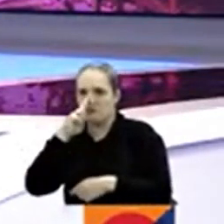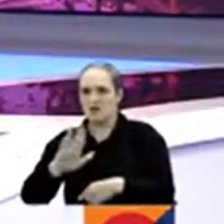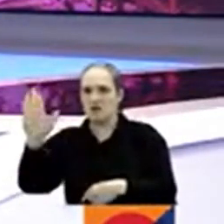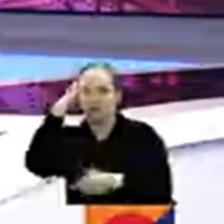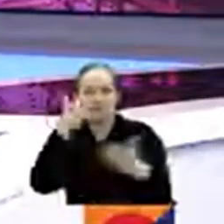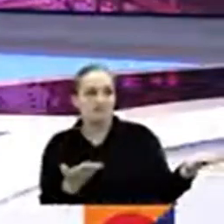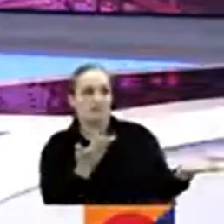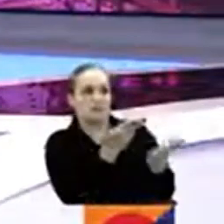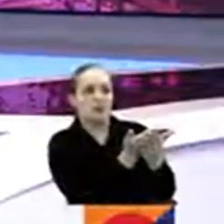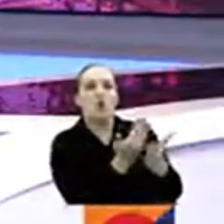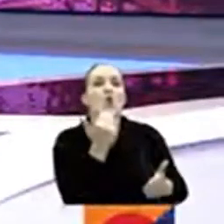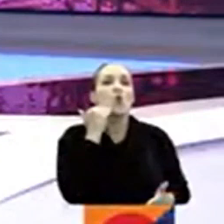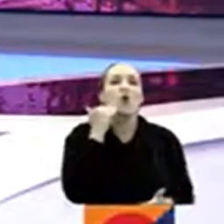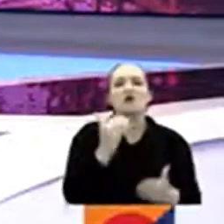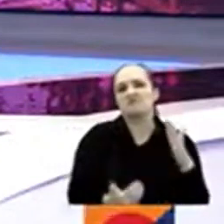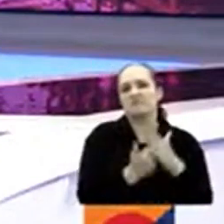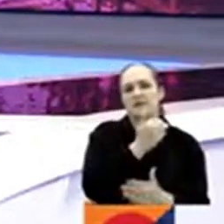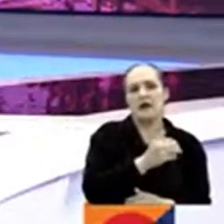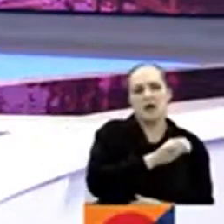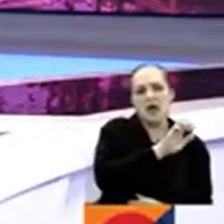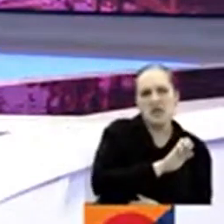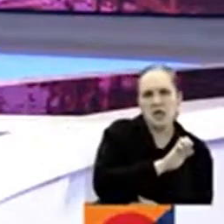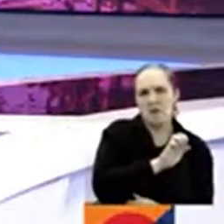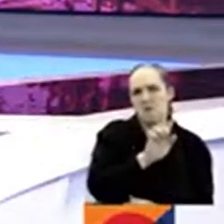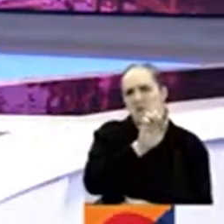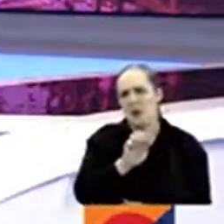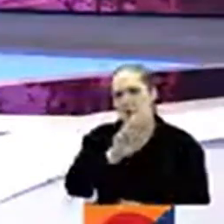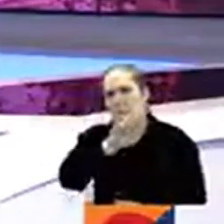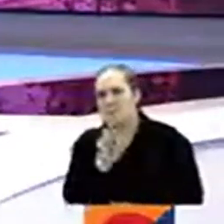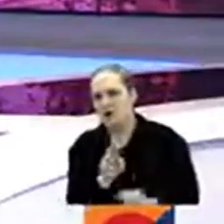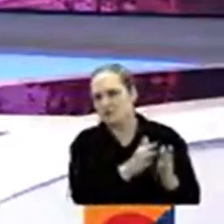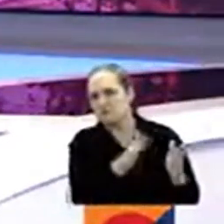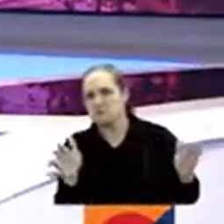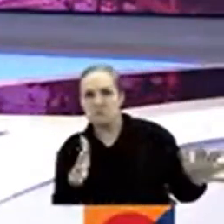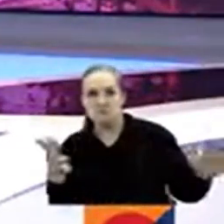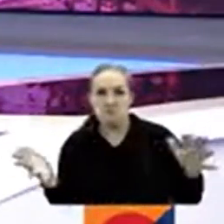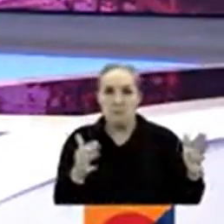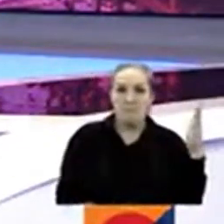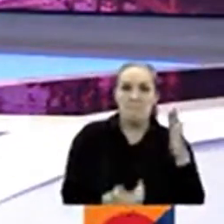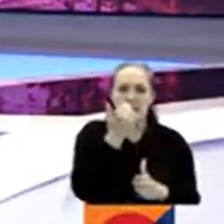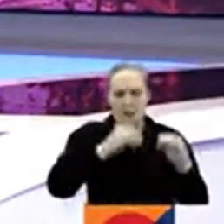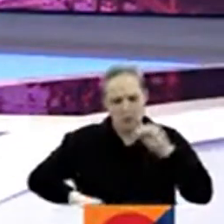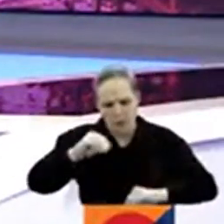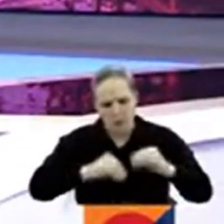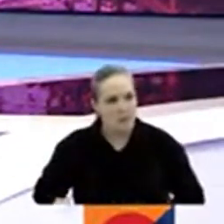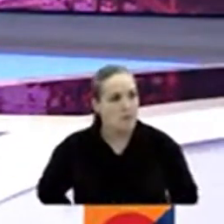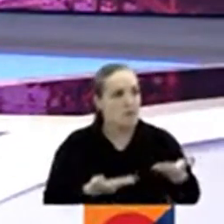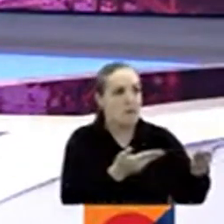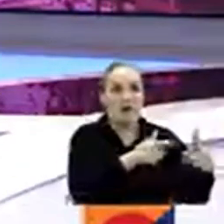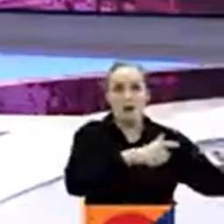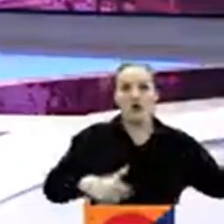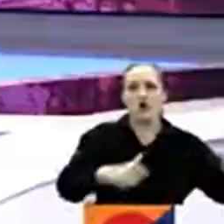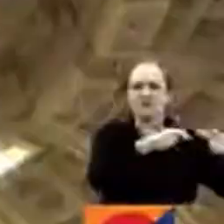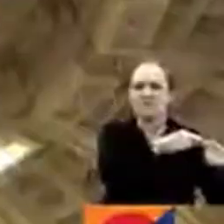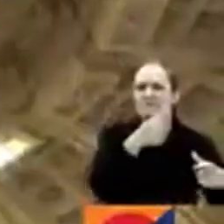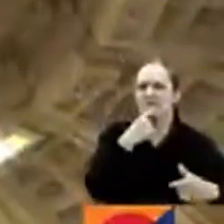el primer trimestre del año. ¿Cómo se encuentra el ambiente en el legislativo para recibir estas iniciativas? Este es el panorama actual.